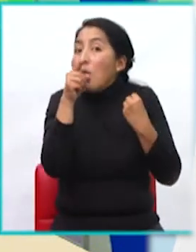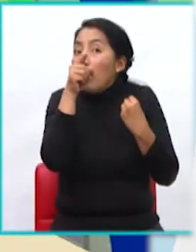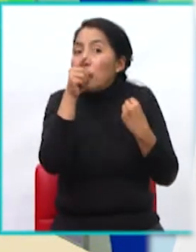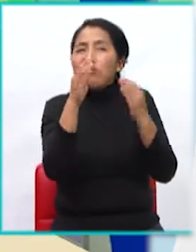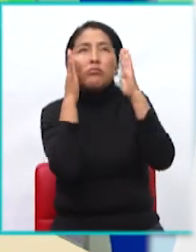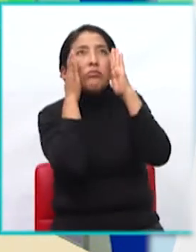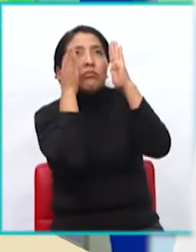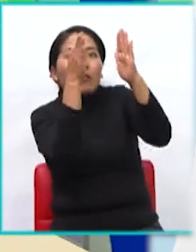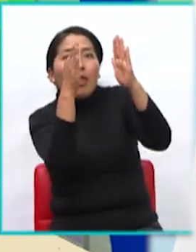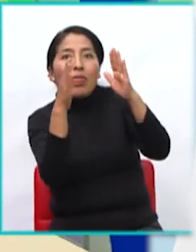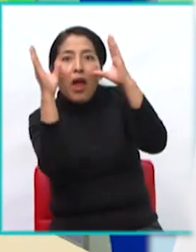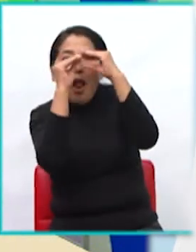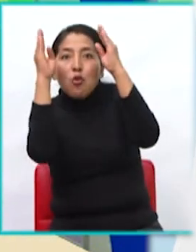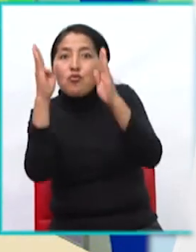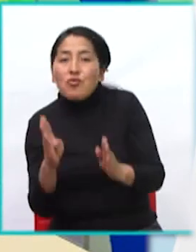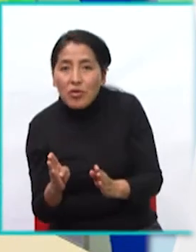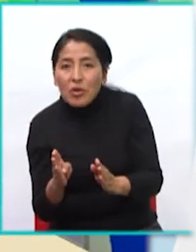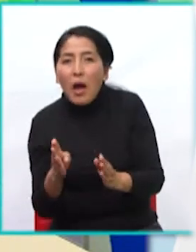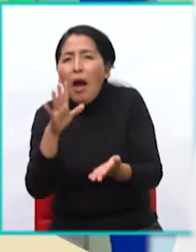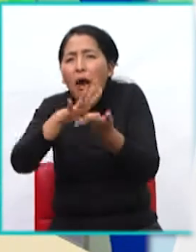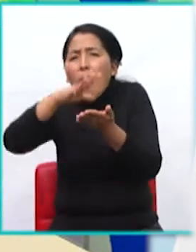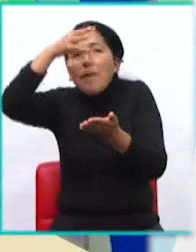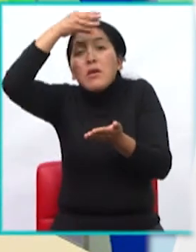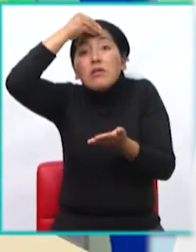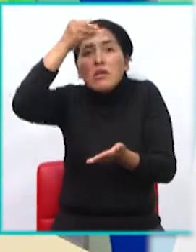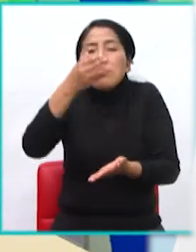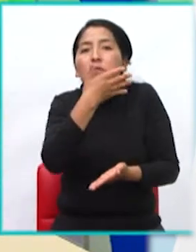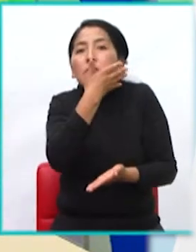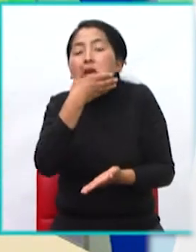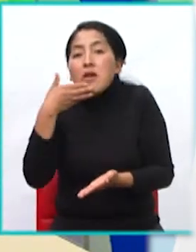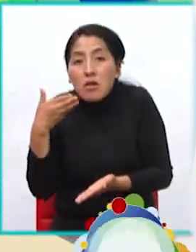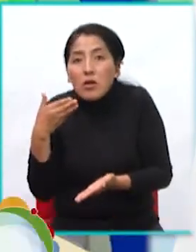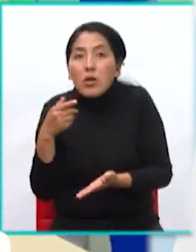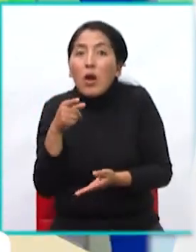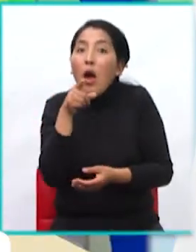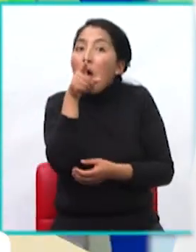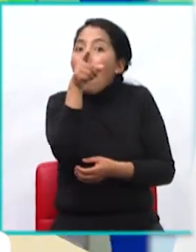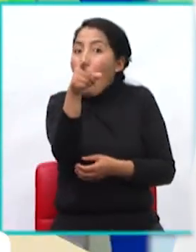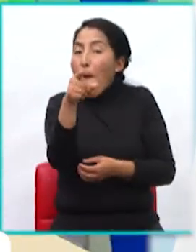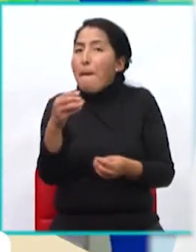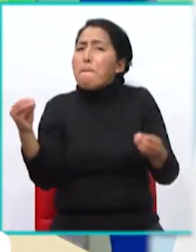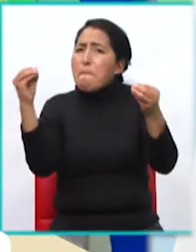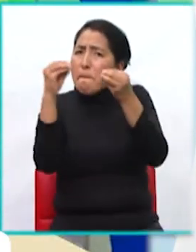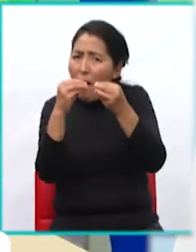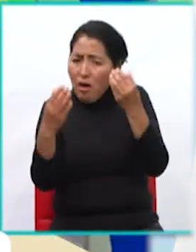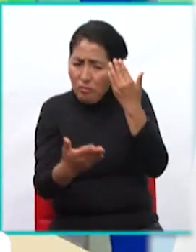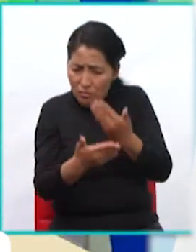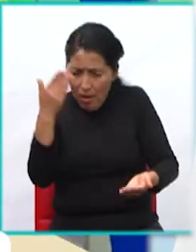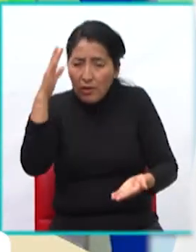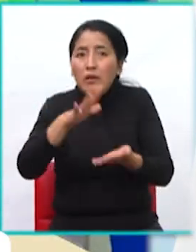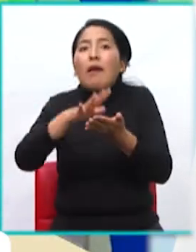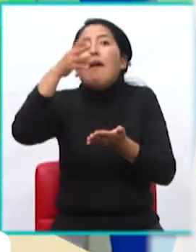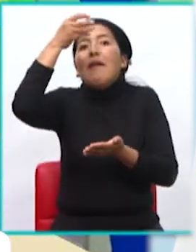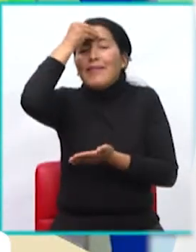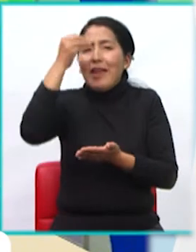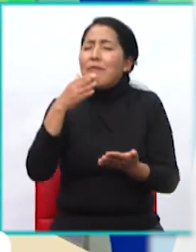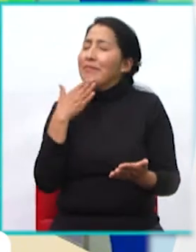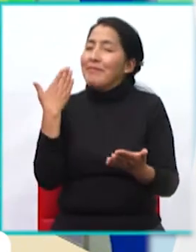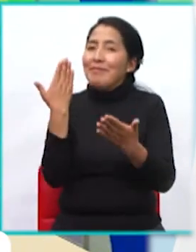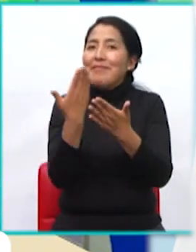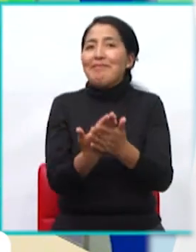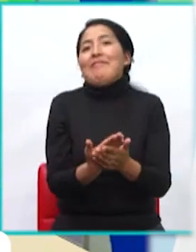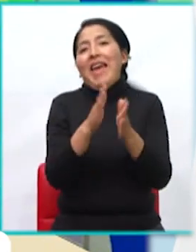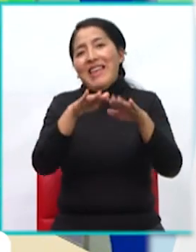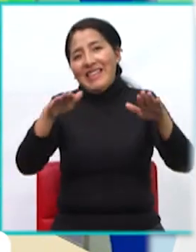las clases, aprender mejor. Vas a tener mayor facilidad para aprender, ¿sí? Muy bien, chicos,